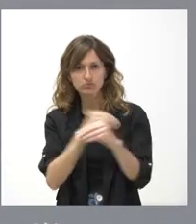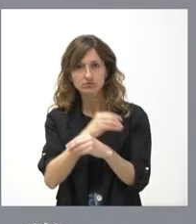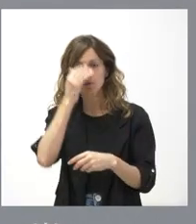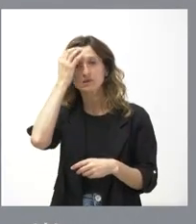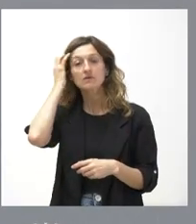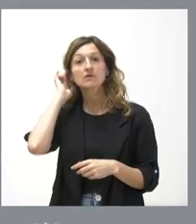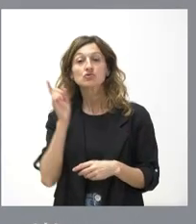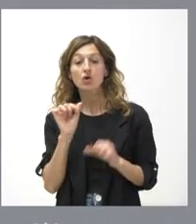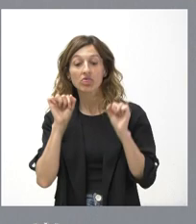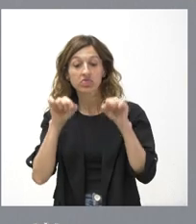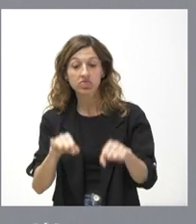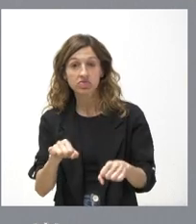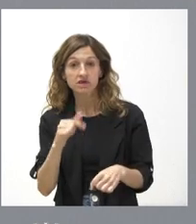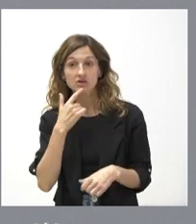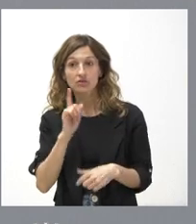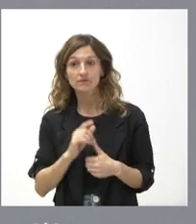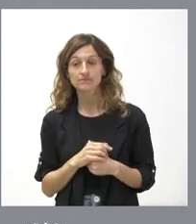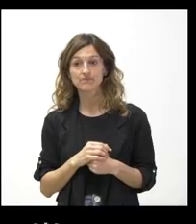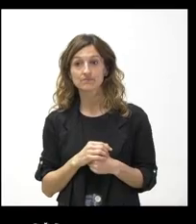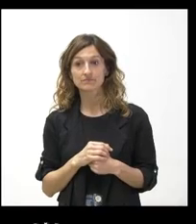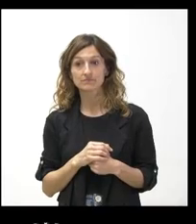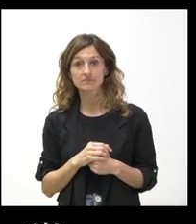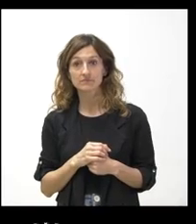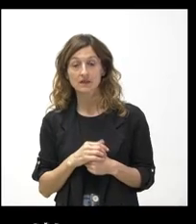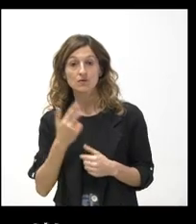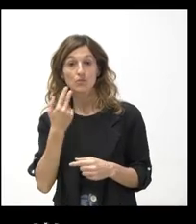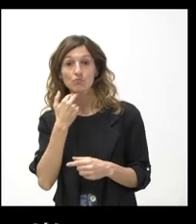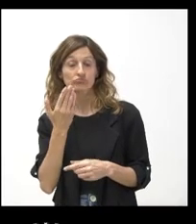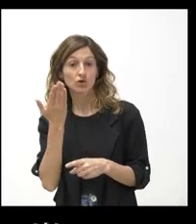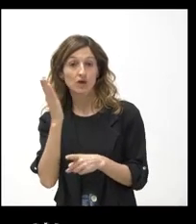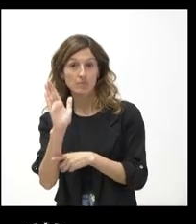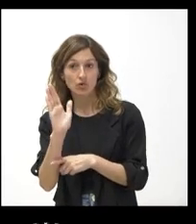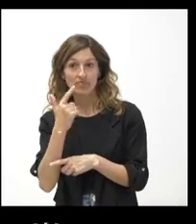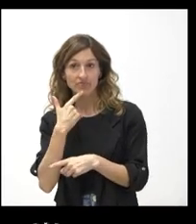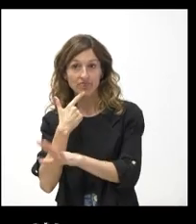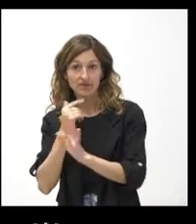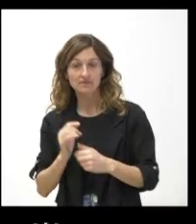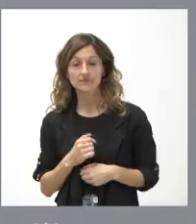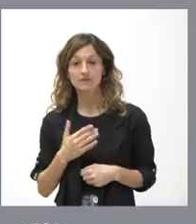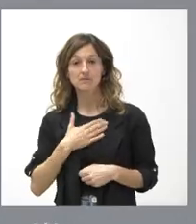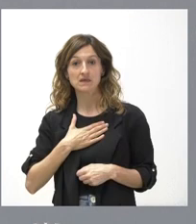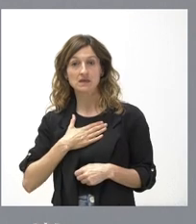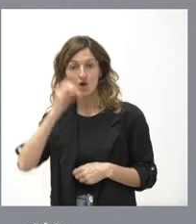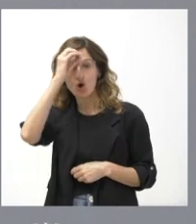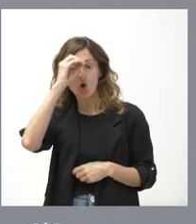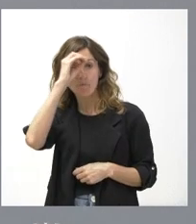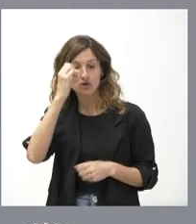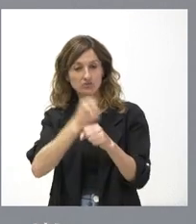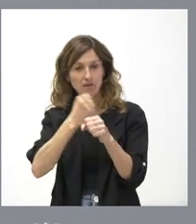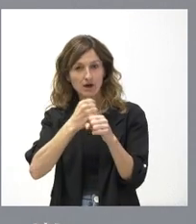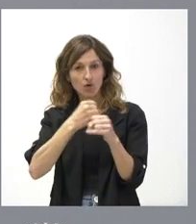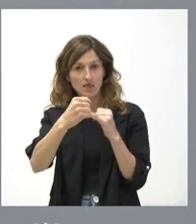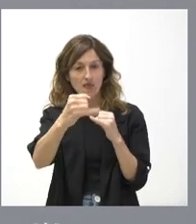hablaría de retraso porque… Bueno, lo que dice el portavoz es eso, ¿no? Nosotros tenemos un horizonte de trabajo